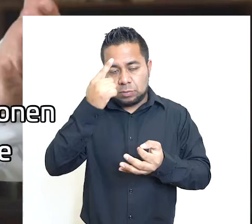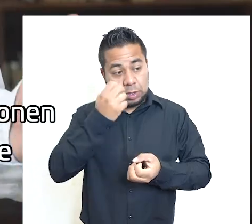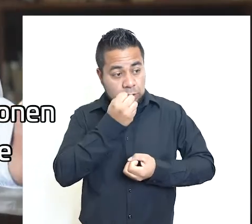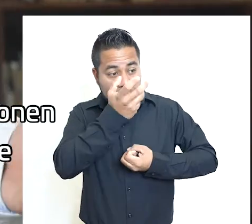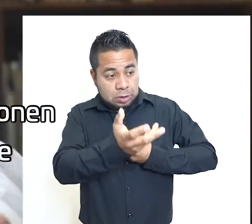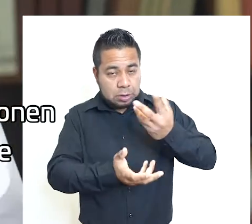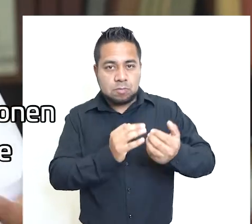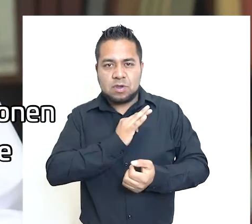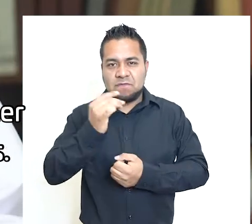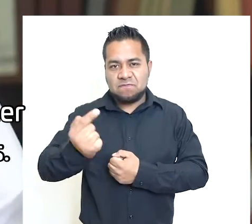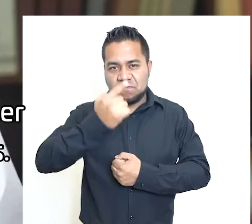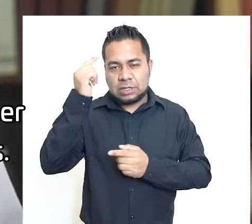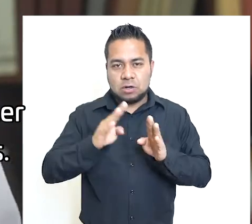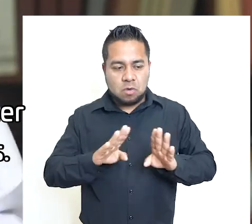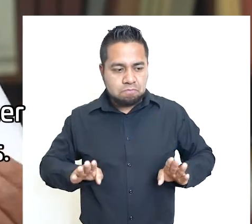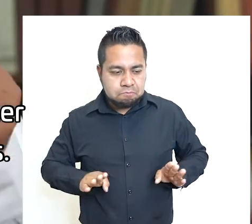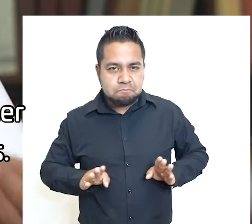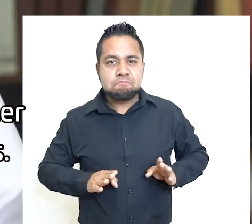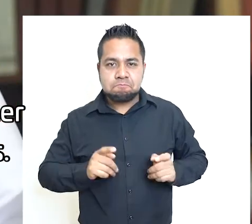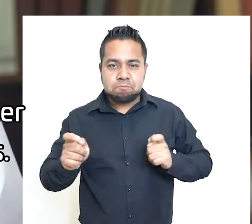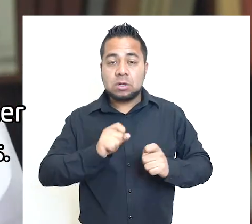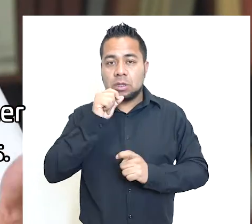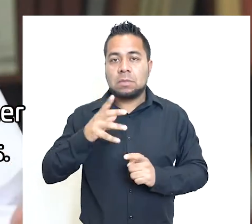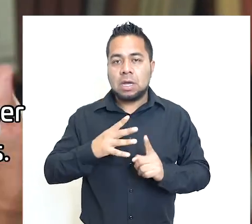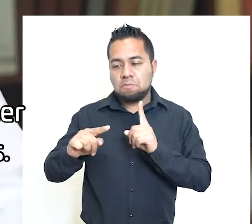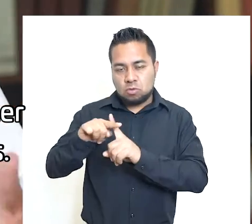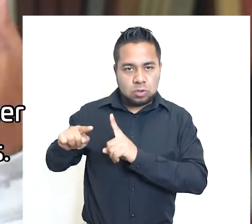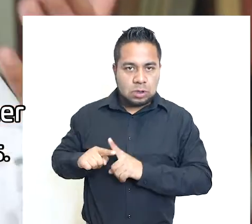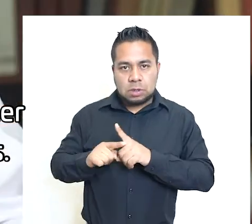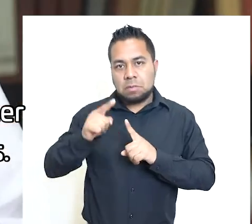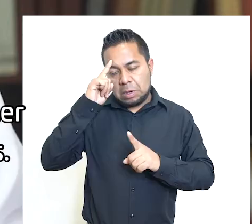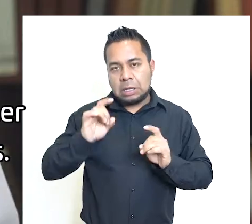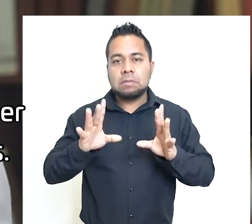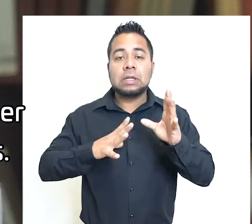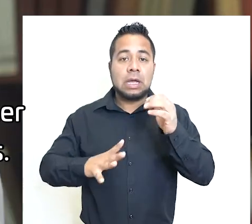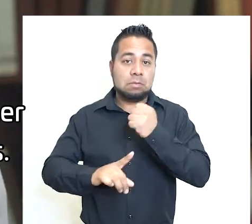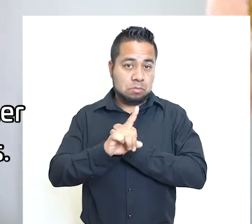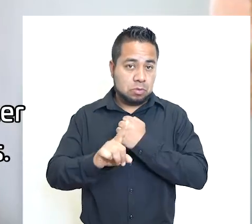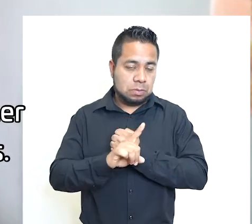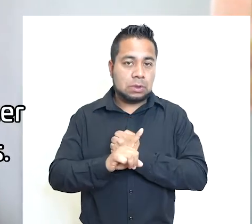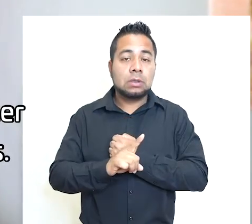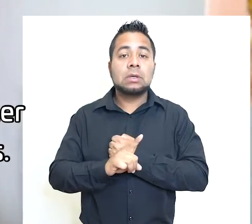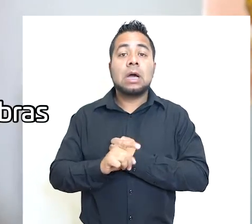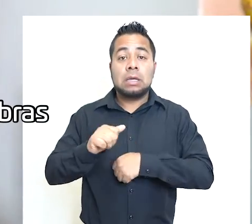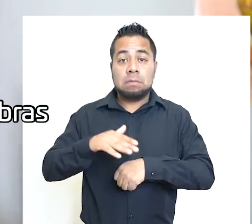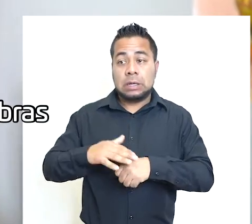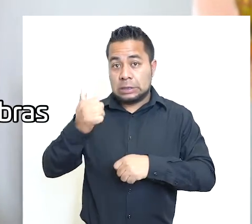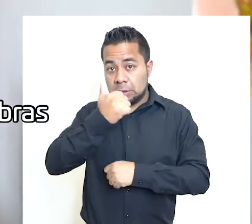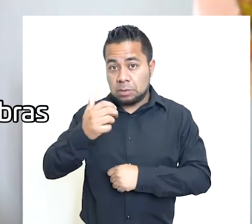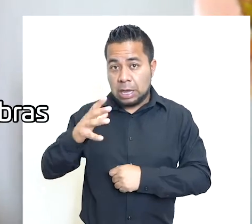adecuadas para expresarse, les será más fácil modelar su carácter y tener actitudes positivas frente a los problemas. Además,